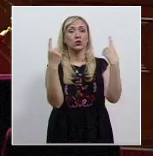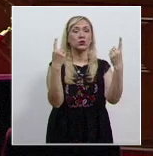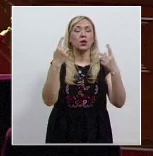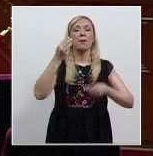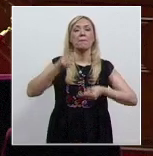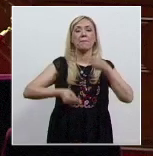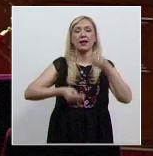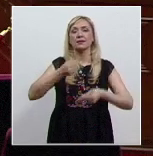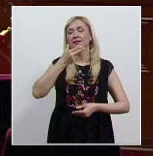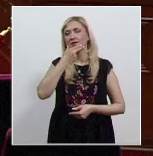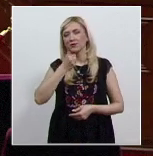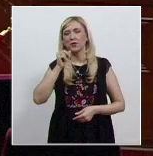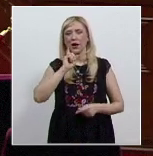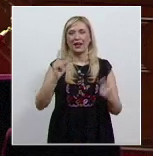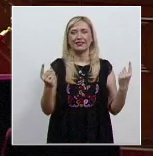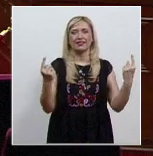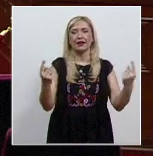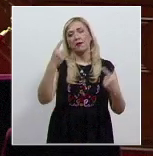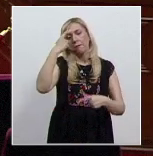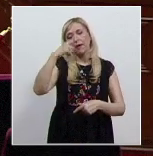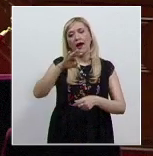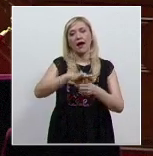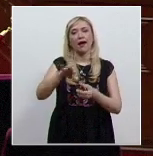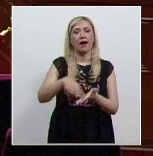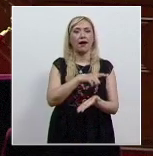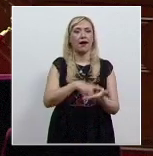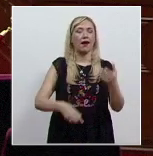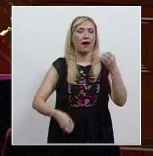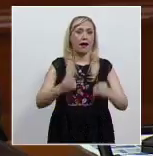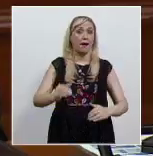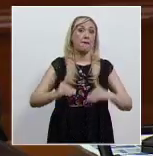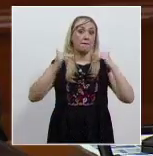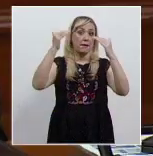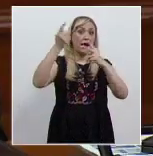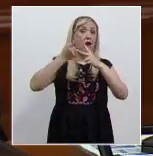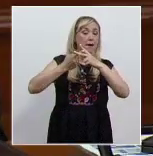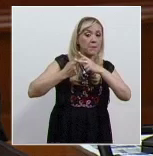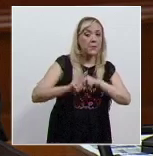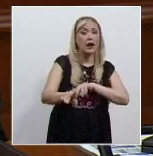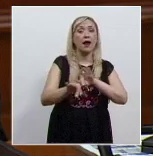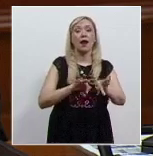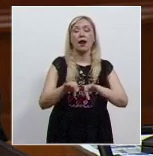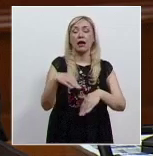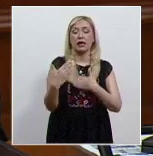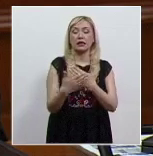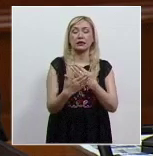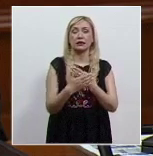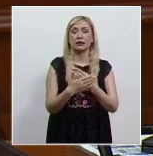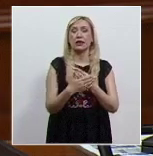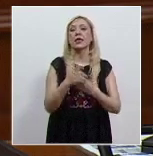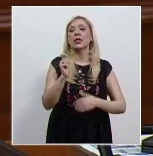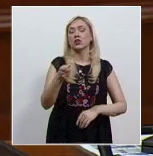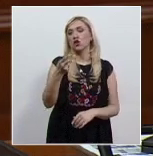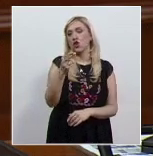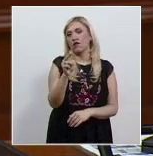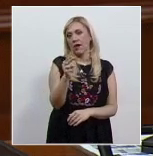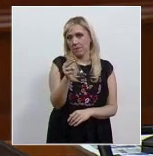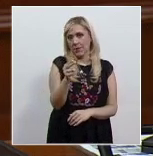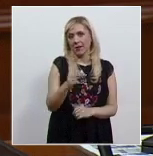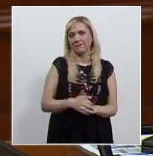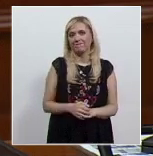magistrado de la Sala Superior del Tribunal Electoral, que iniciarán funciones a partir del próximo mes de noviembre.